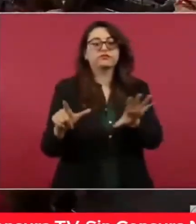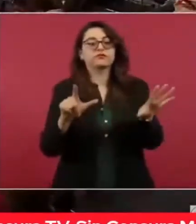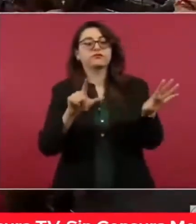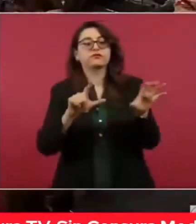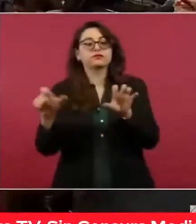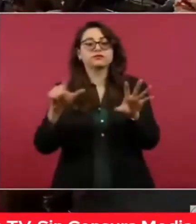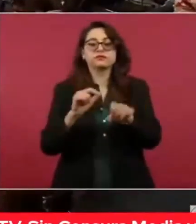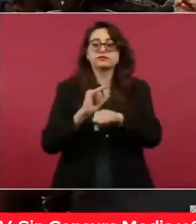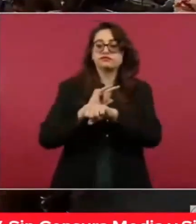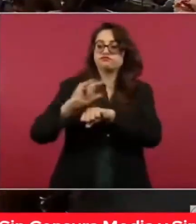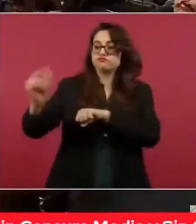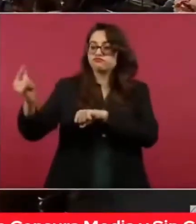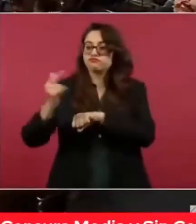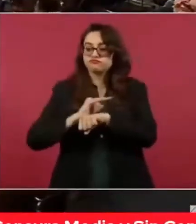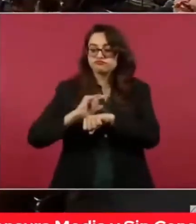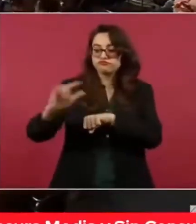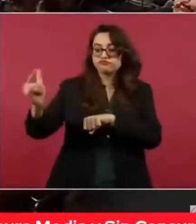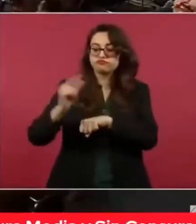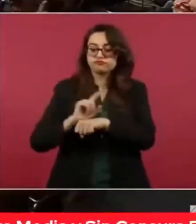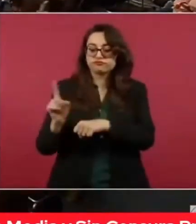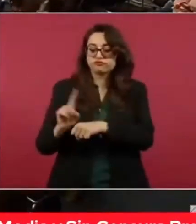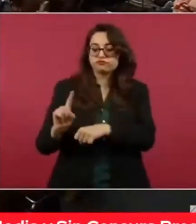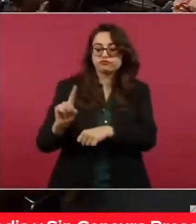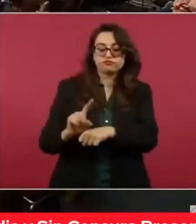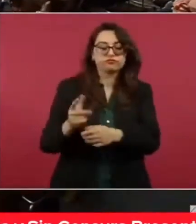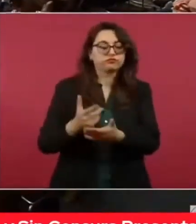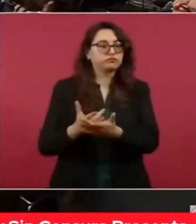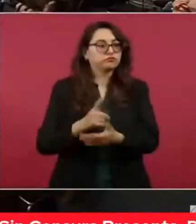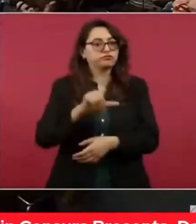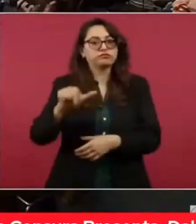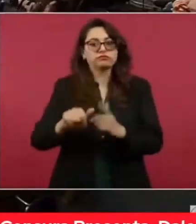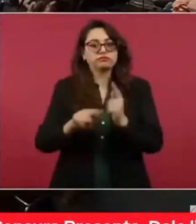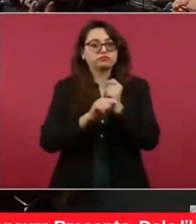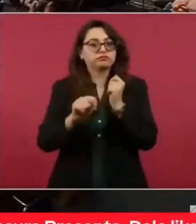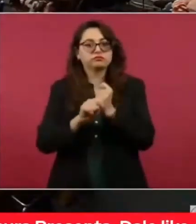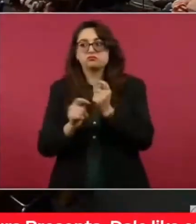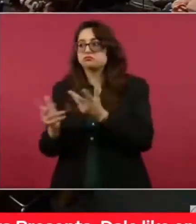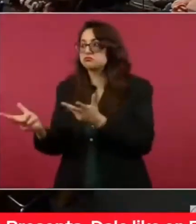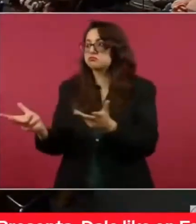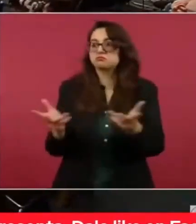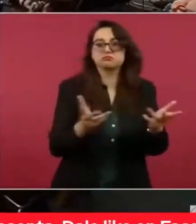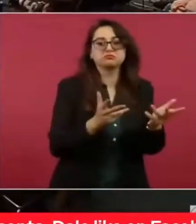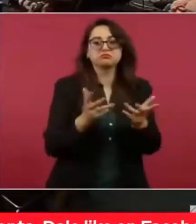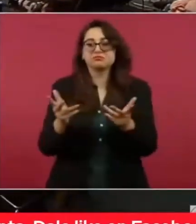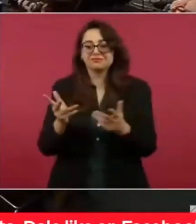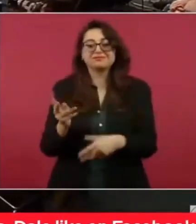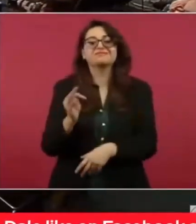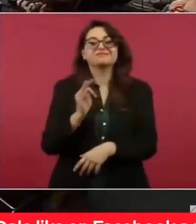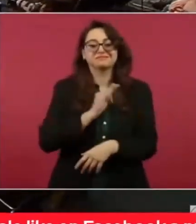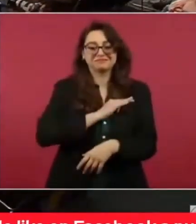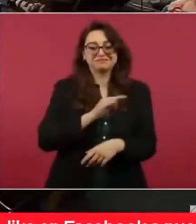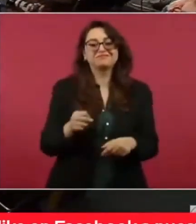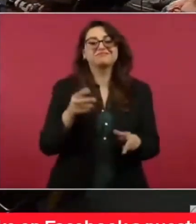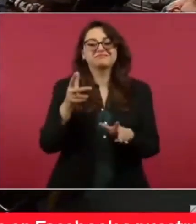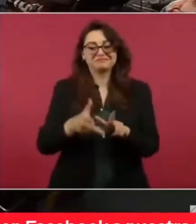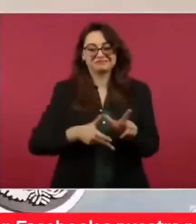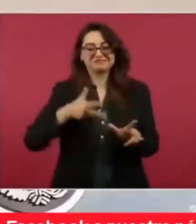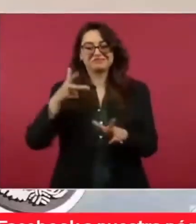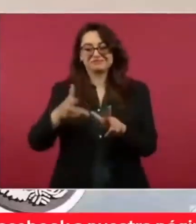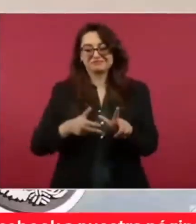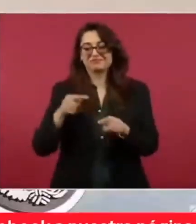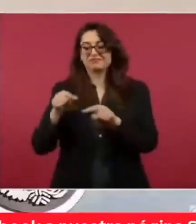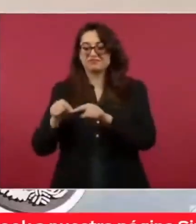diarias en ese aeropuerto se podrán trasladar para descubrir estación por estación las bellezas de los